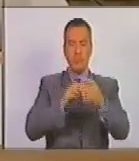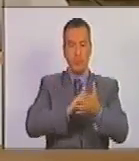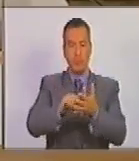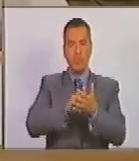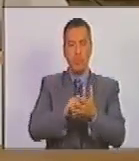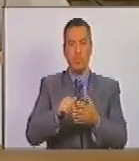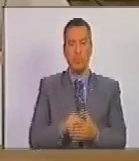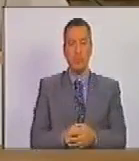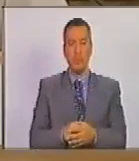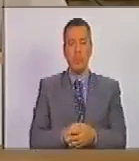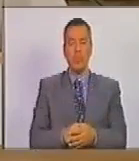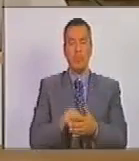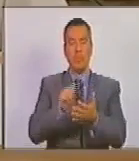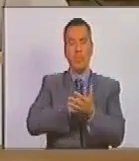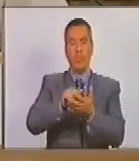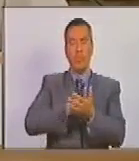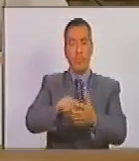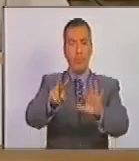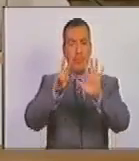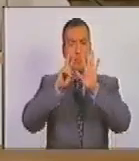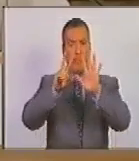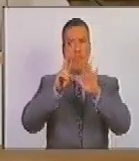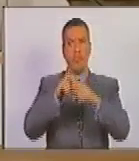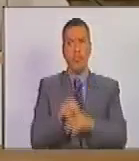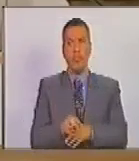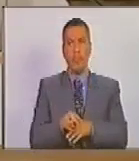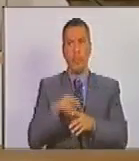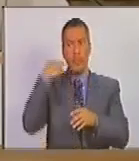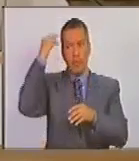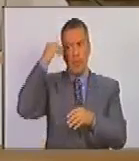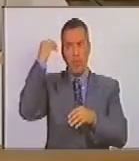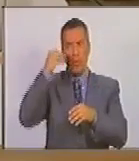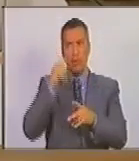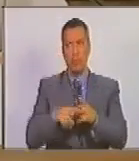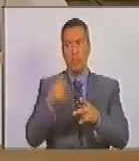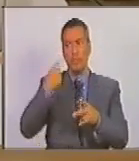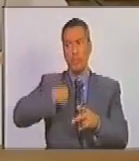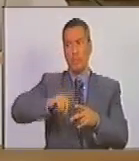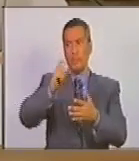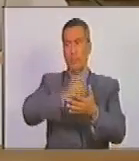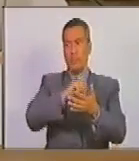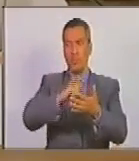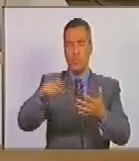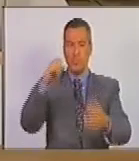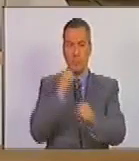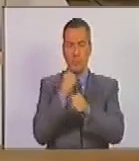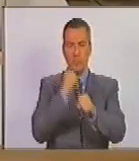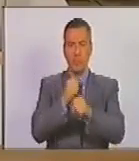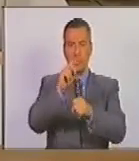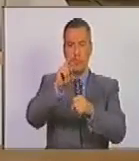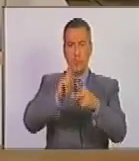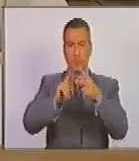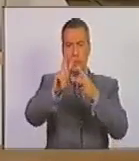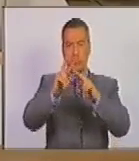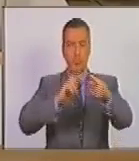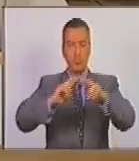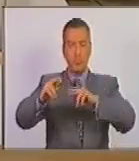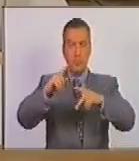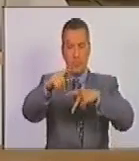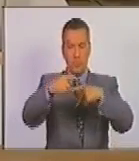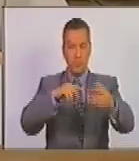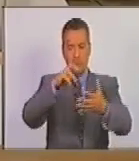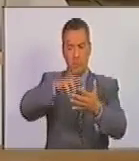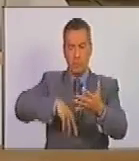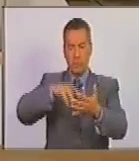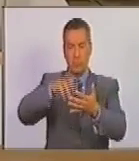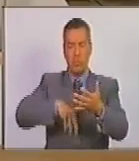siguientes términos. Artículo 7. Se considerará que existe un contrato de trabajo agrícola, independientemente de la